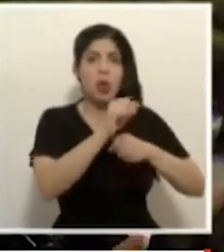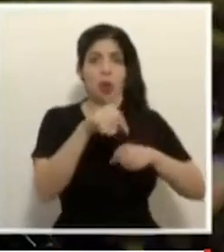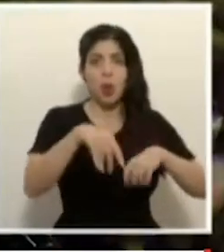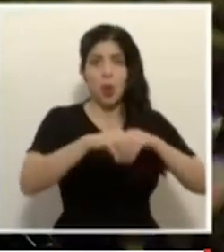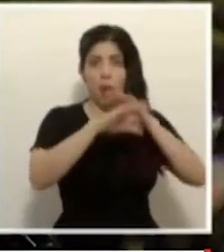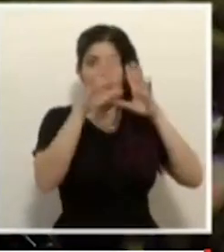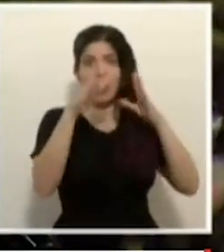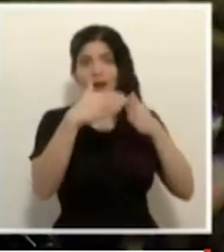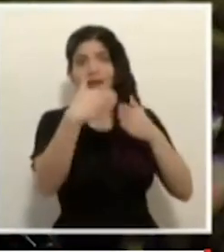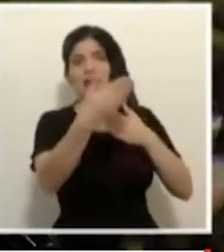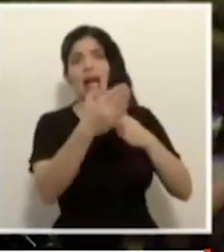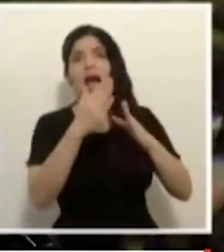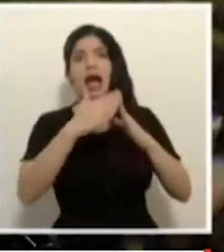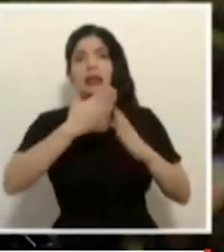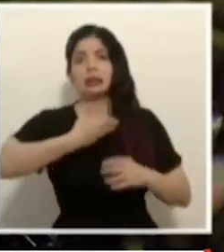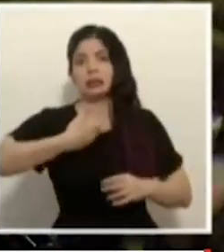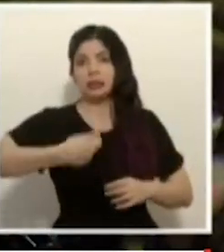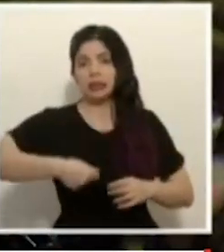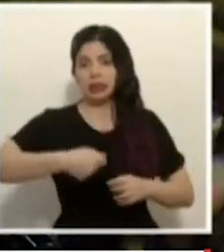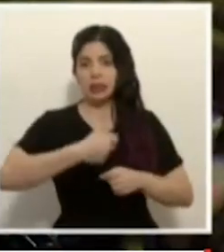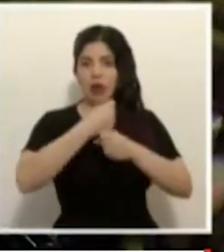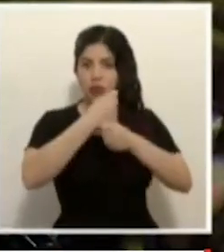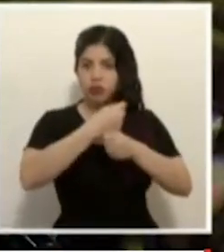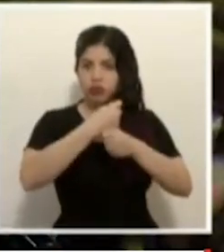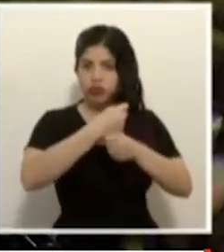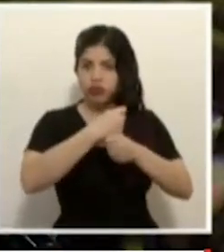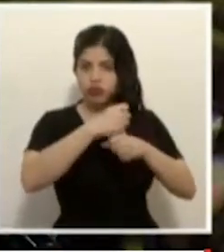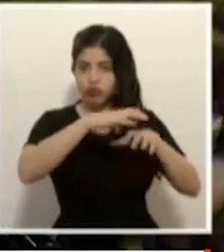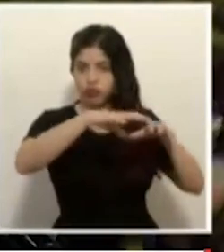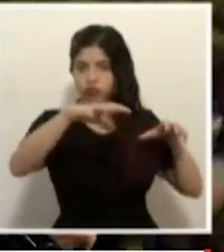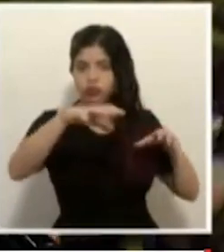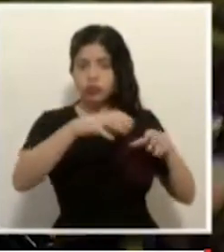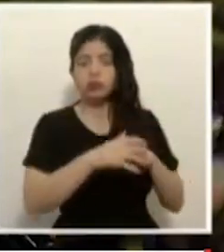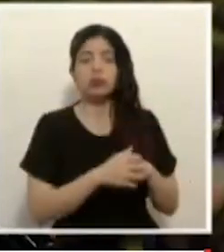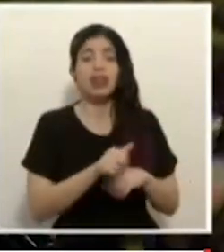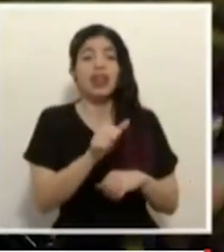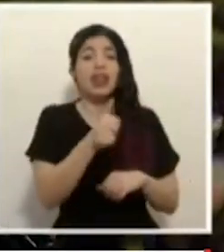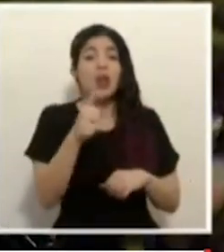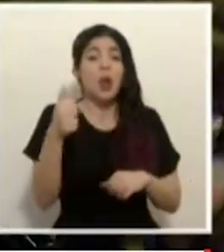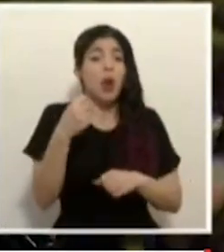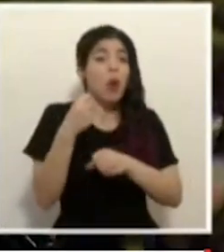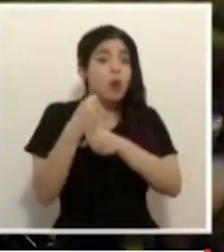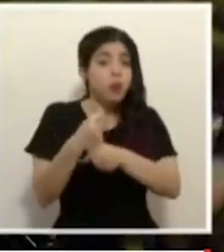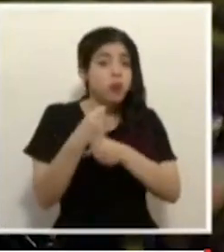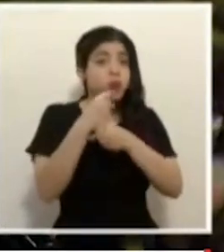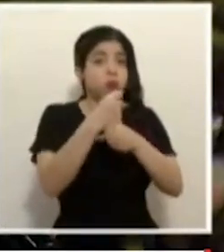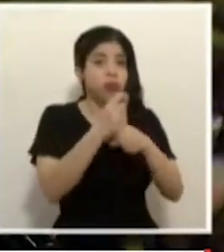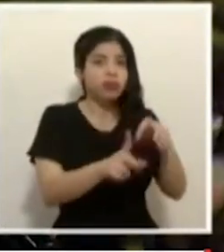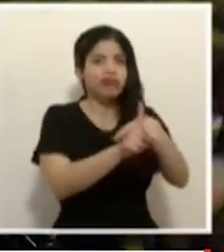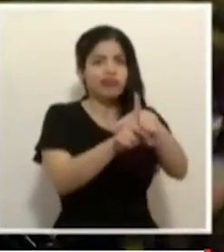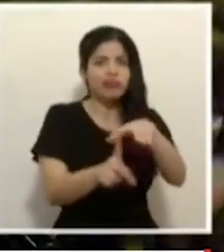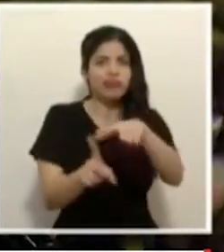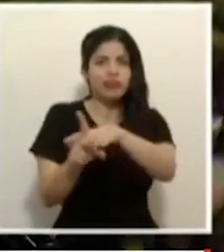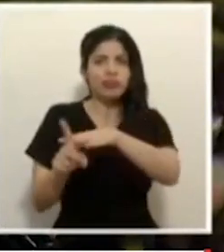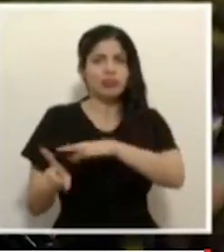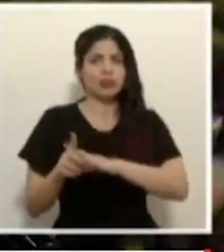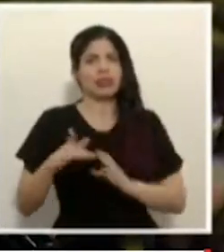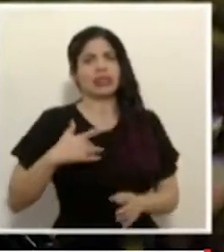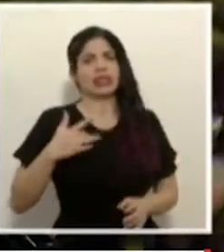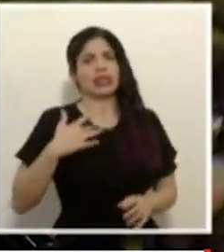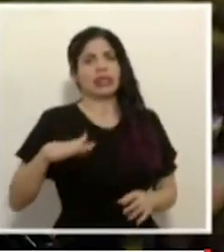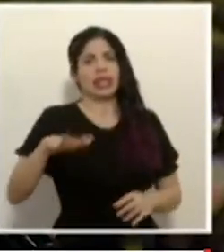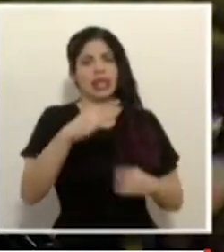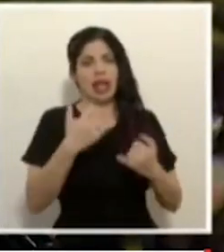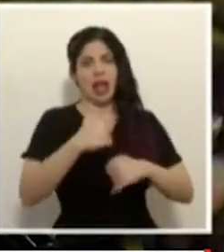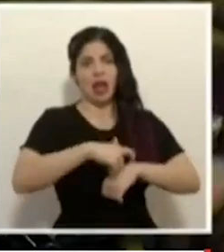rodeada de la Casa Presidencial por manifestantes, dentro de otras manifestaciones que se notan y se sienten en estas